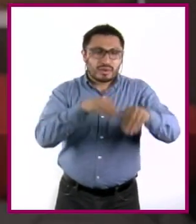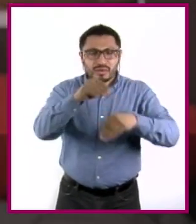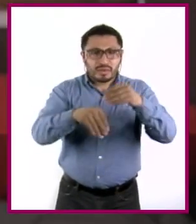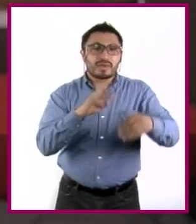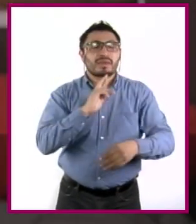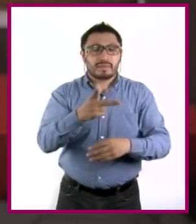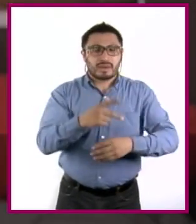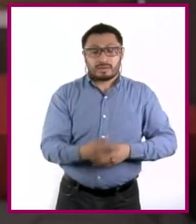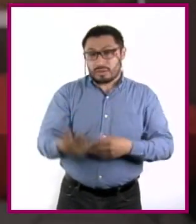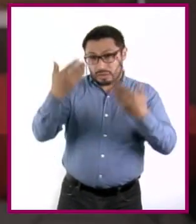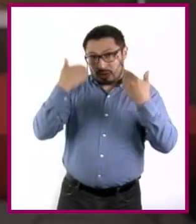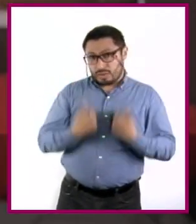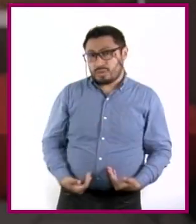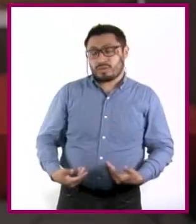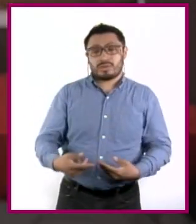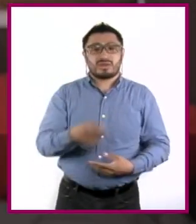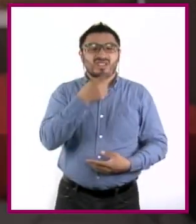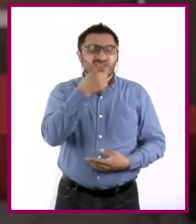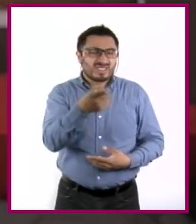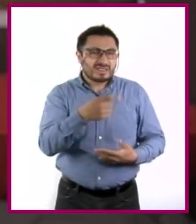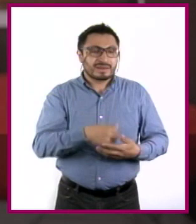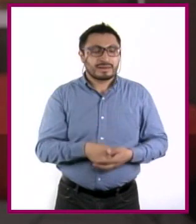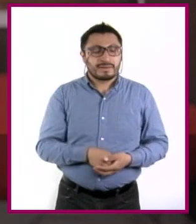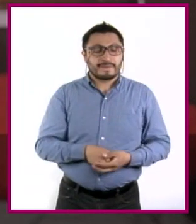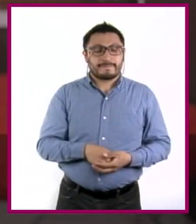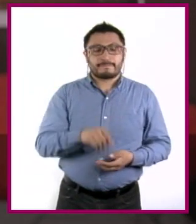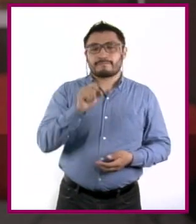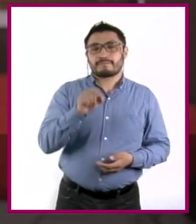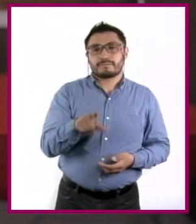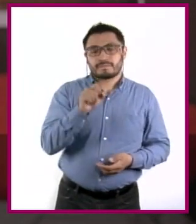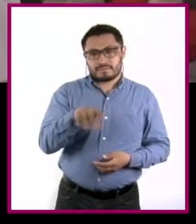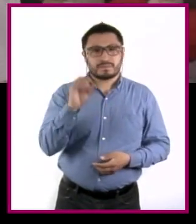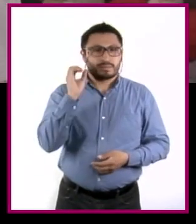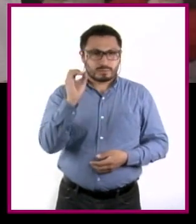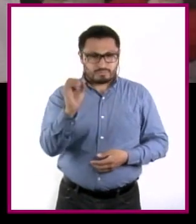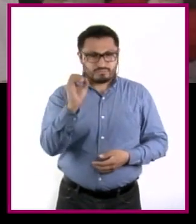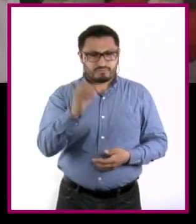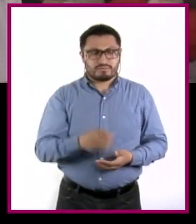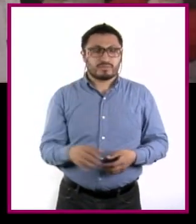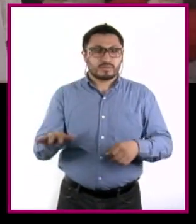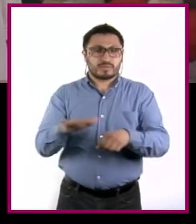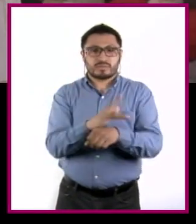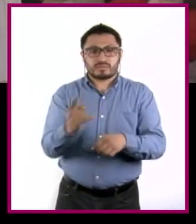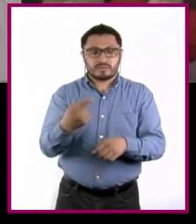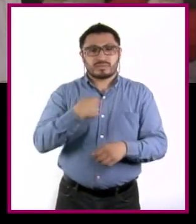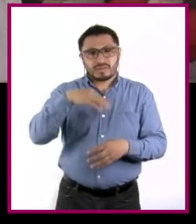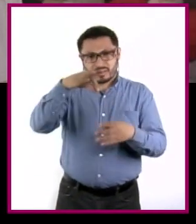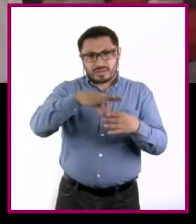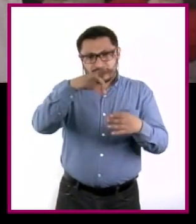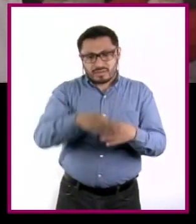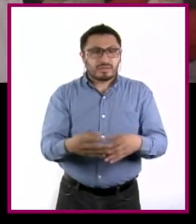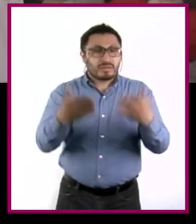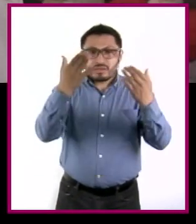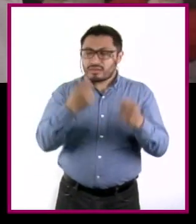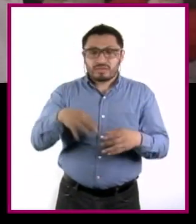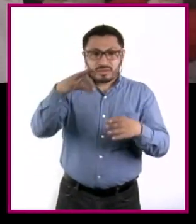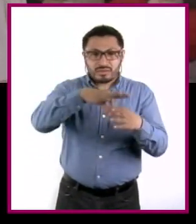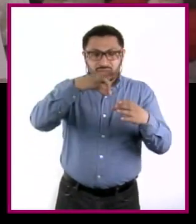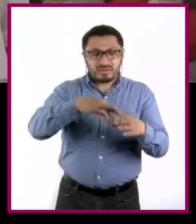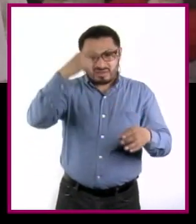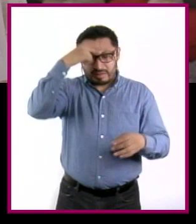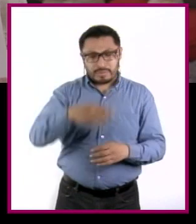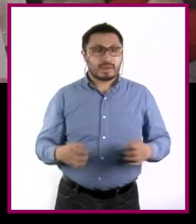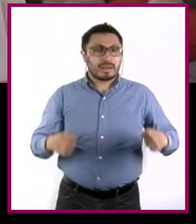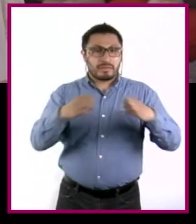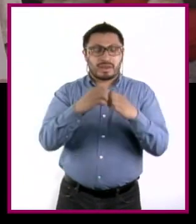En mi caso, para esta afirmación, también mi respuesta es cero. Porque aunque ahorro, no tengo un fondo para imprevistos